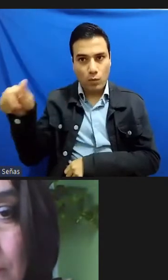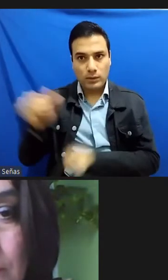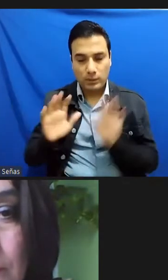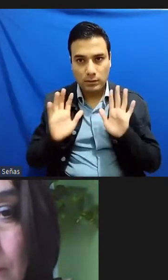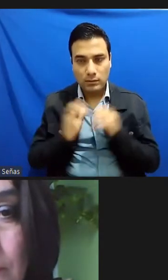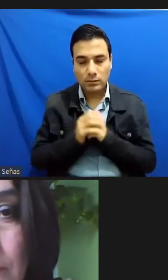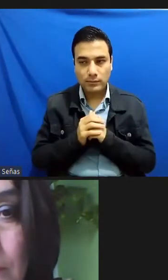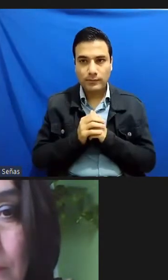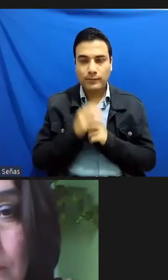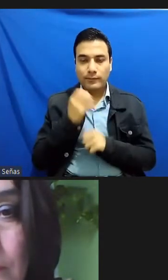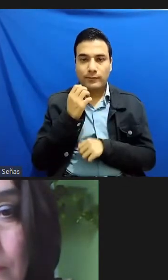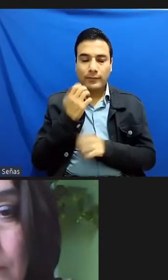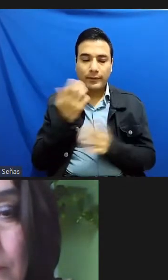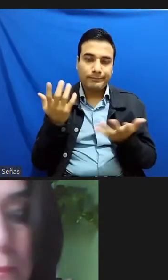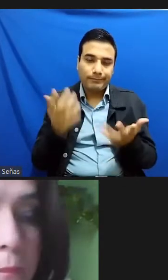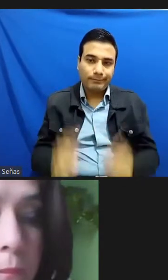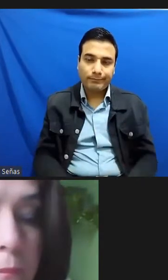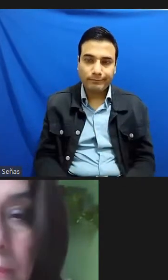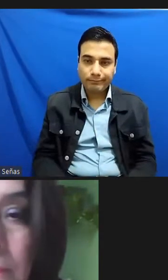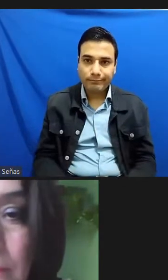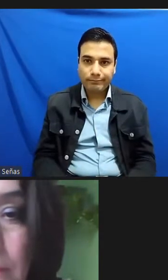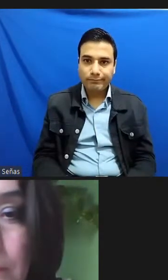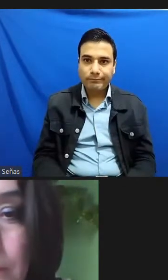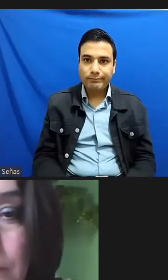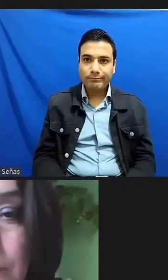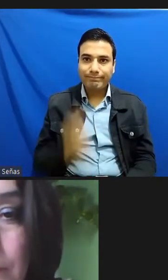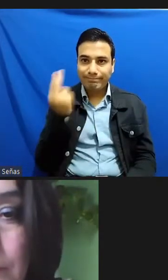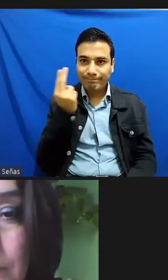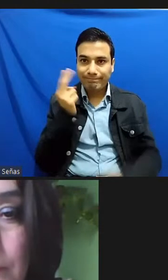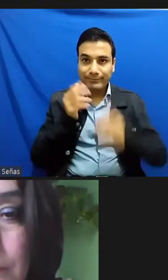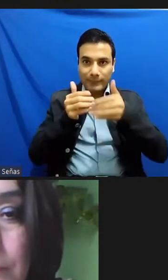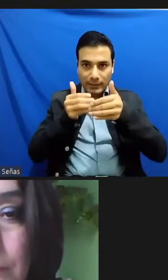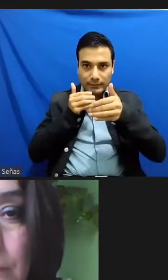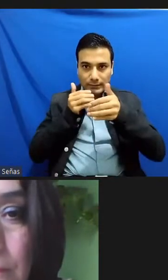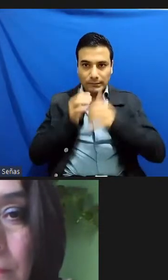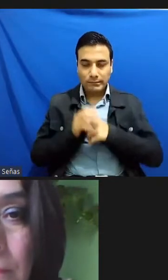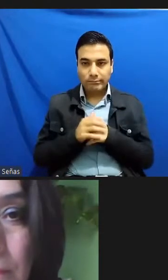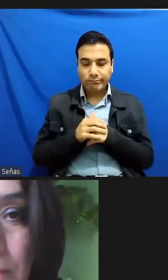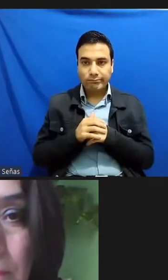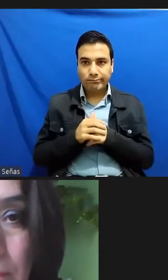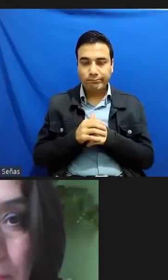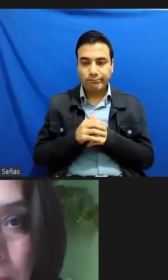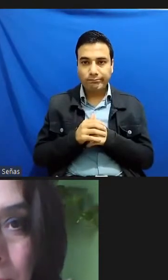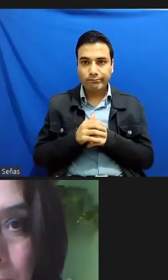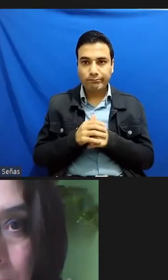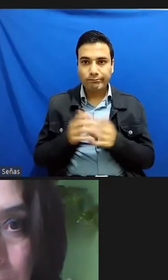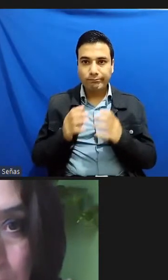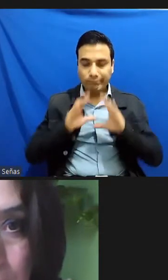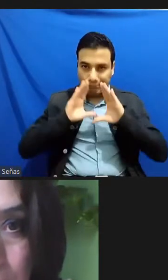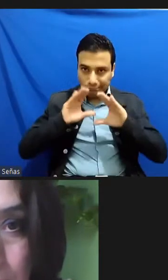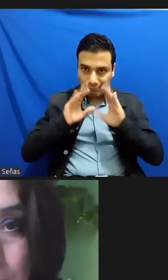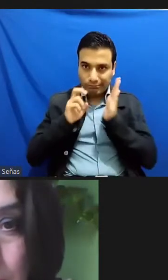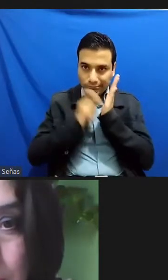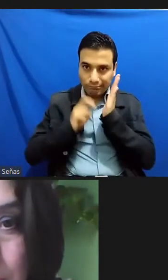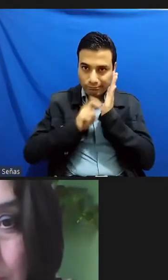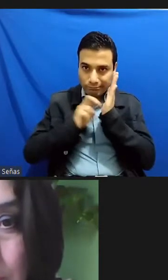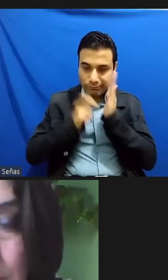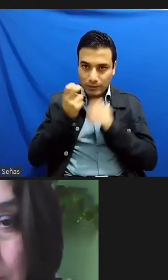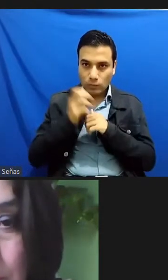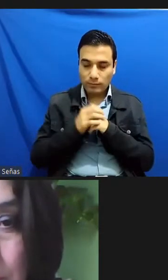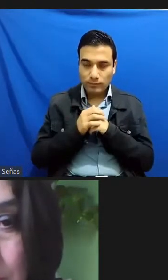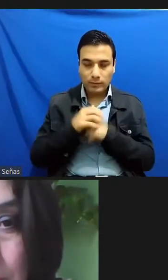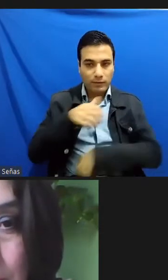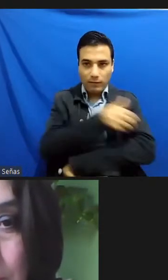reflejo de lo que sucede en este imaginario que empieza en las